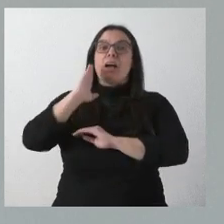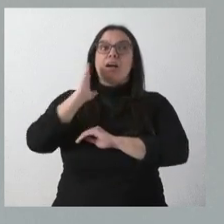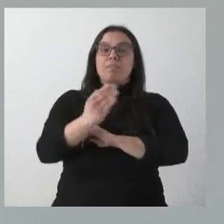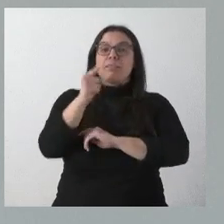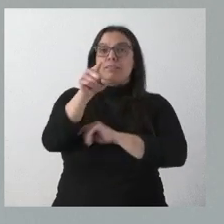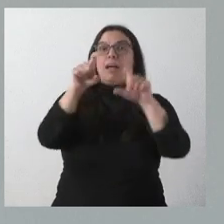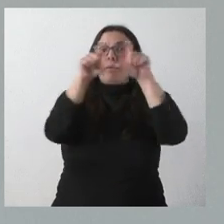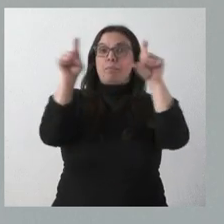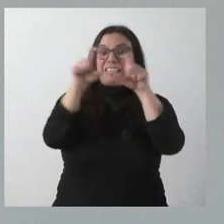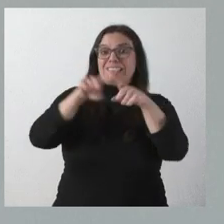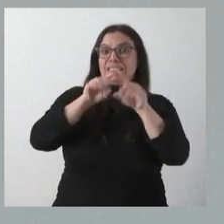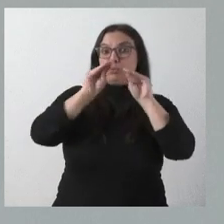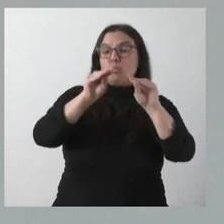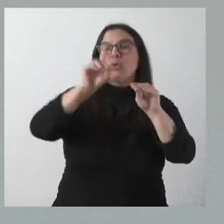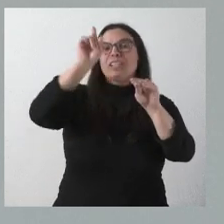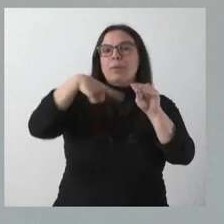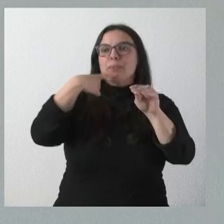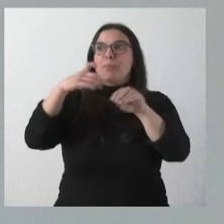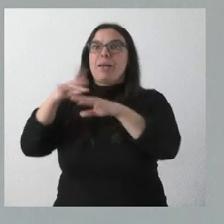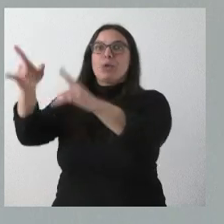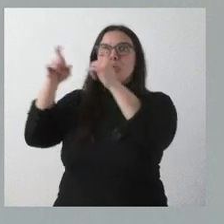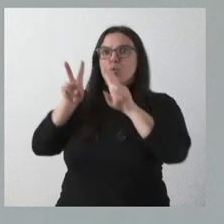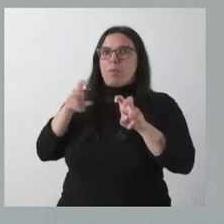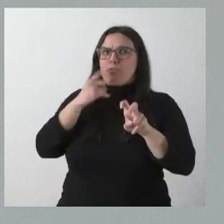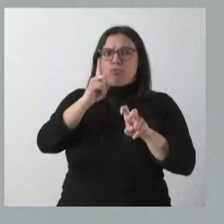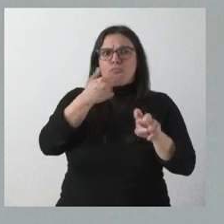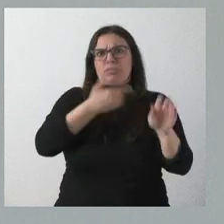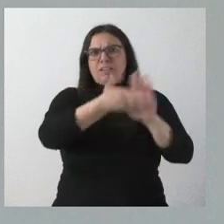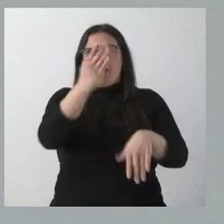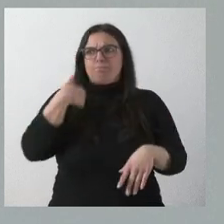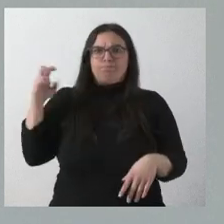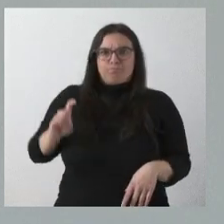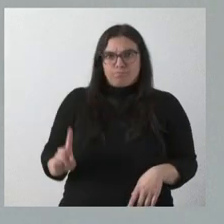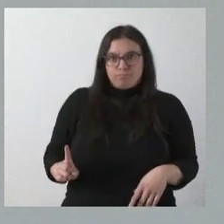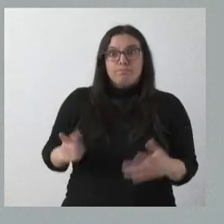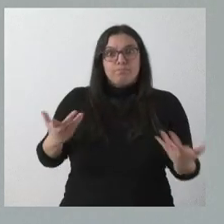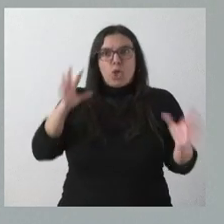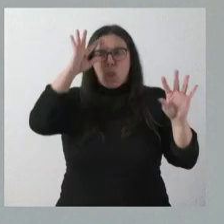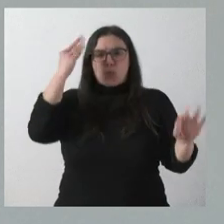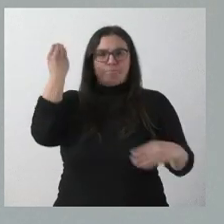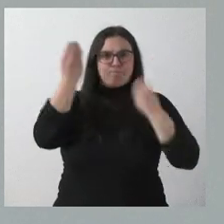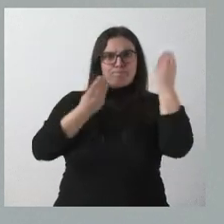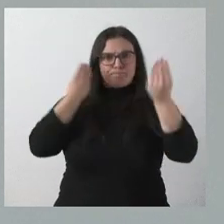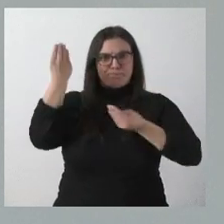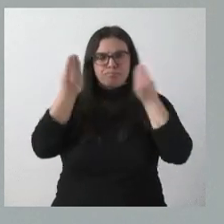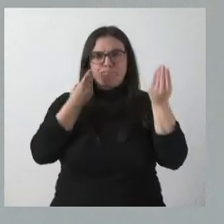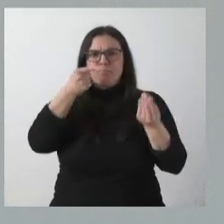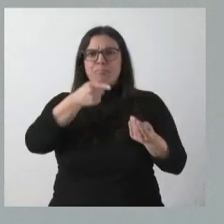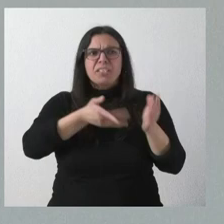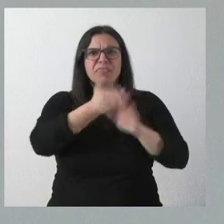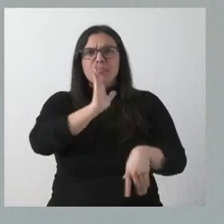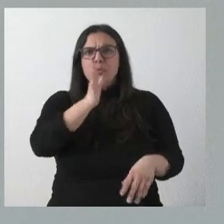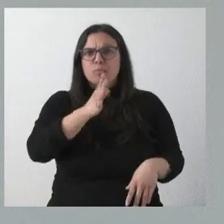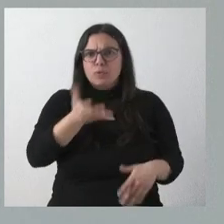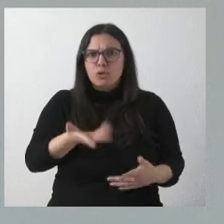para este tipo de empresas, sino la dificultad para traer nuevas empresas, que lógicamente se preguntan cuáles son esos factores en